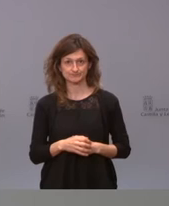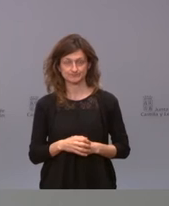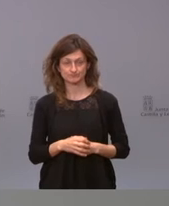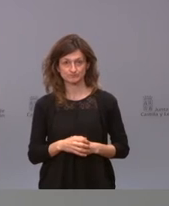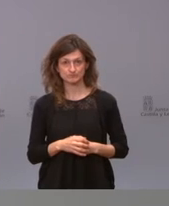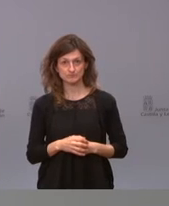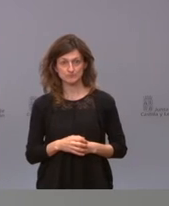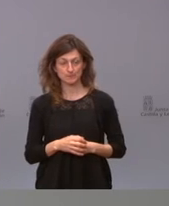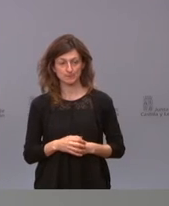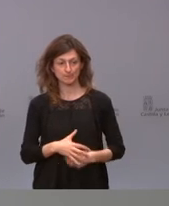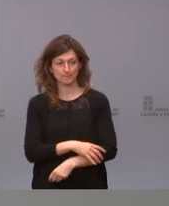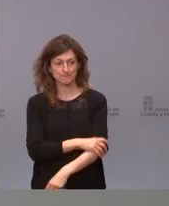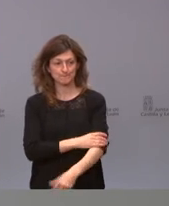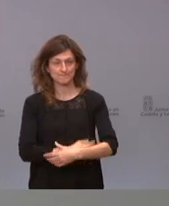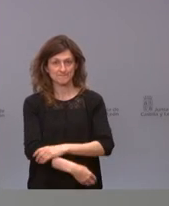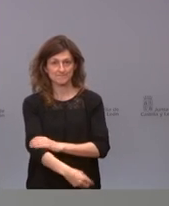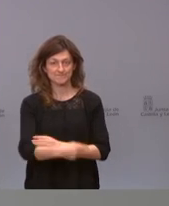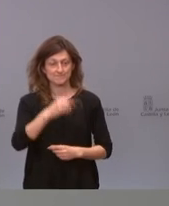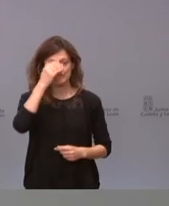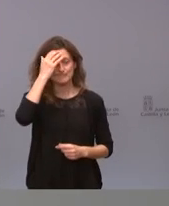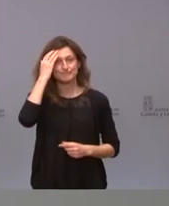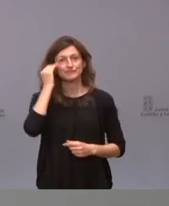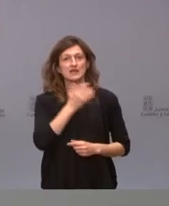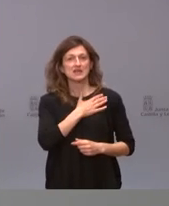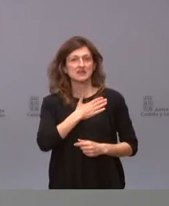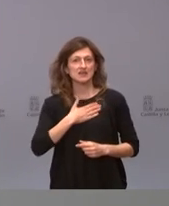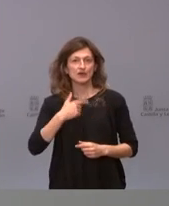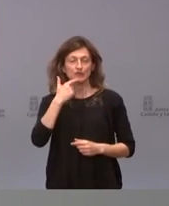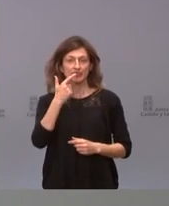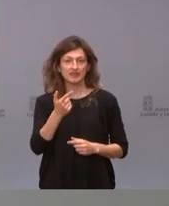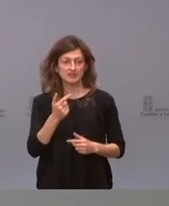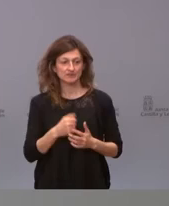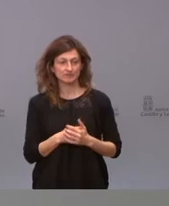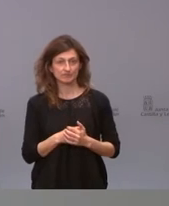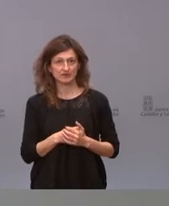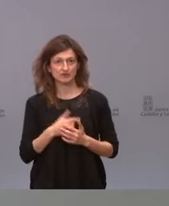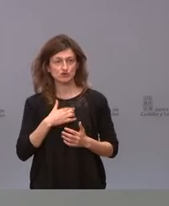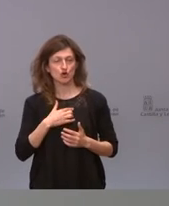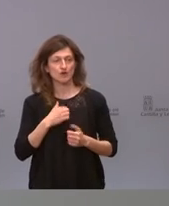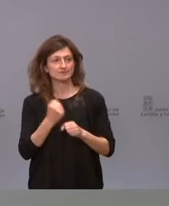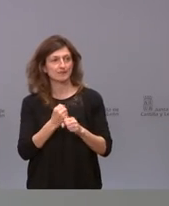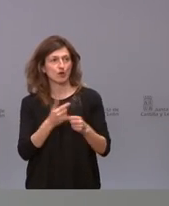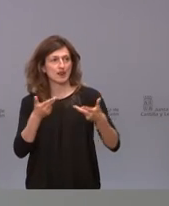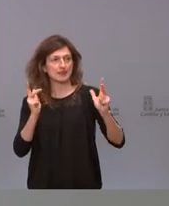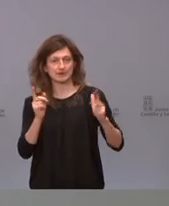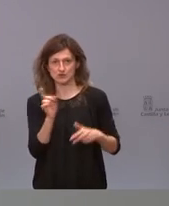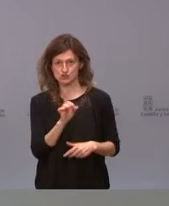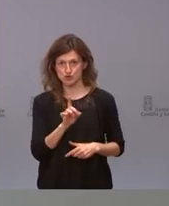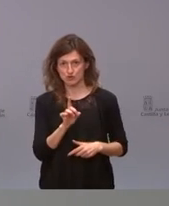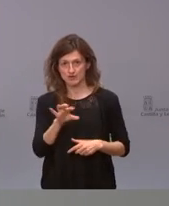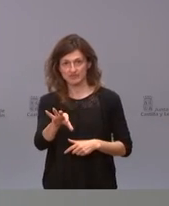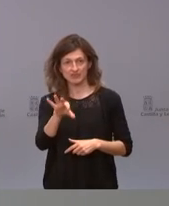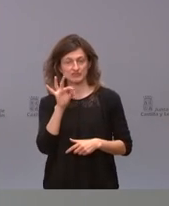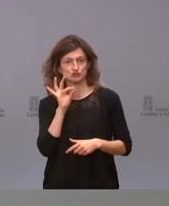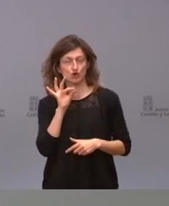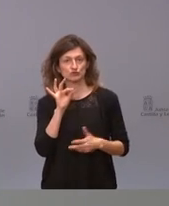quiero romper un poco eso que se está diciendo que fuimos por libre no fuimos por libre no tomamos una